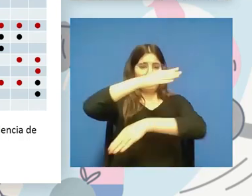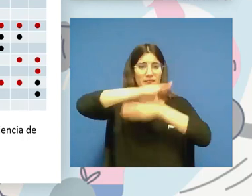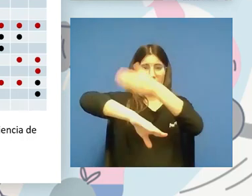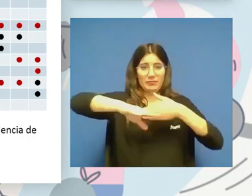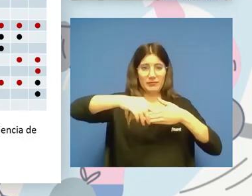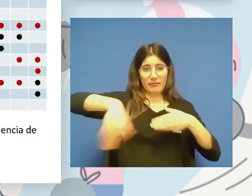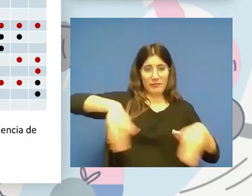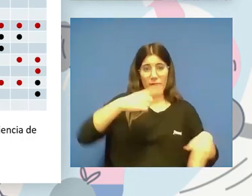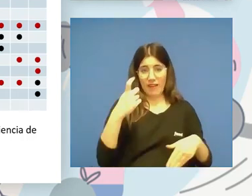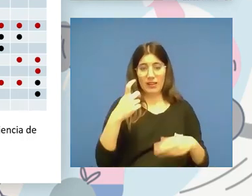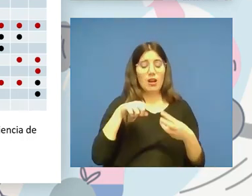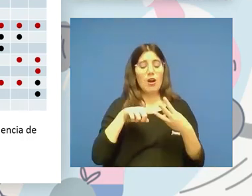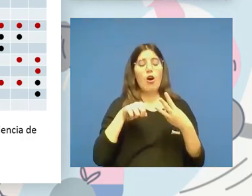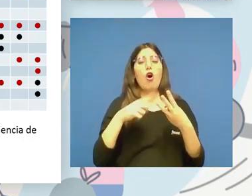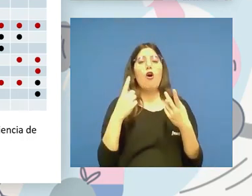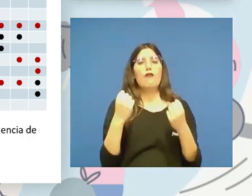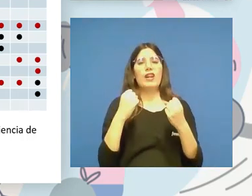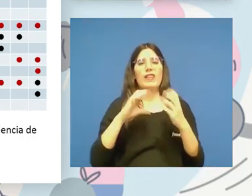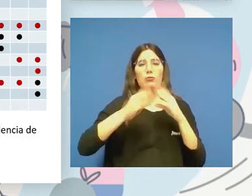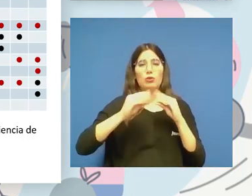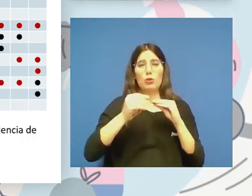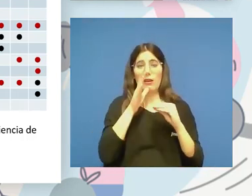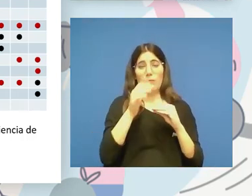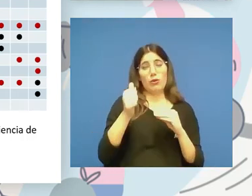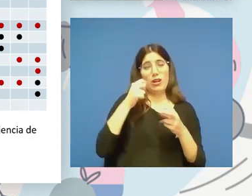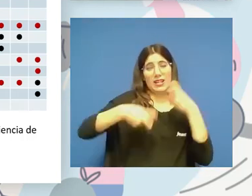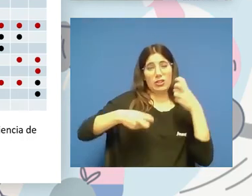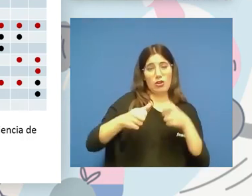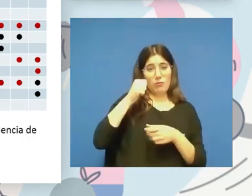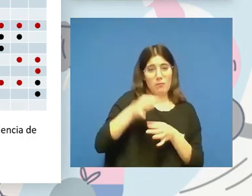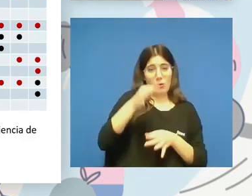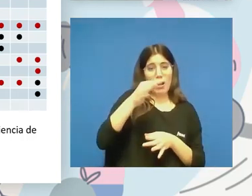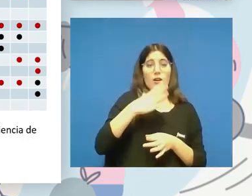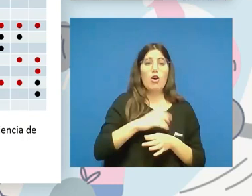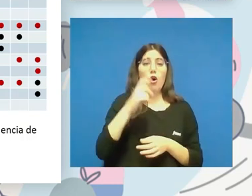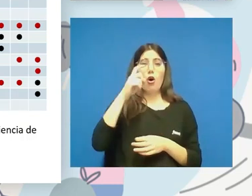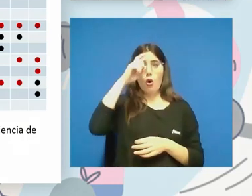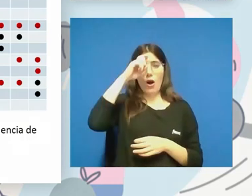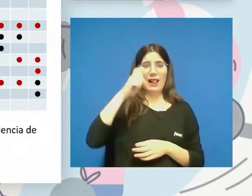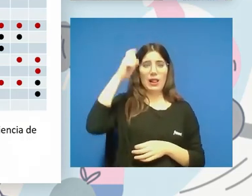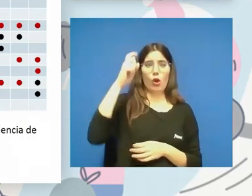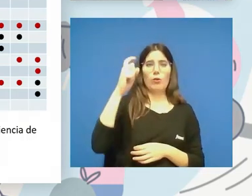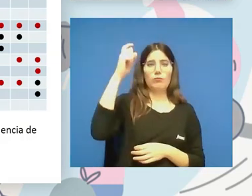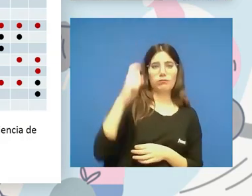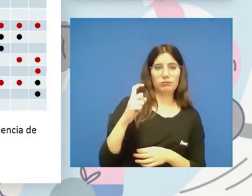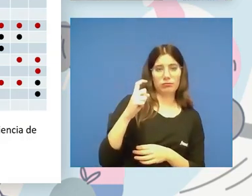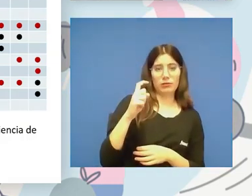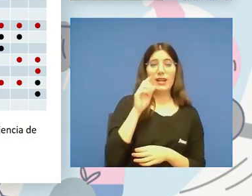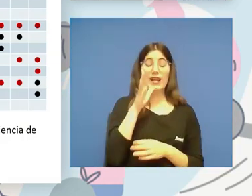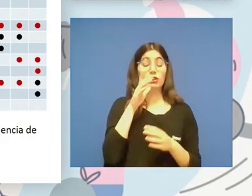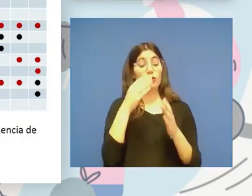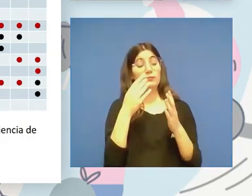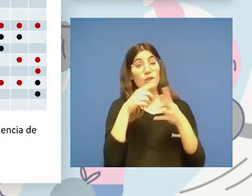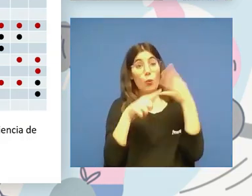fuerza muscular, como puede ser una lesión modular, déficit de rango de movimiento, corta estatura o diferencia de longitud de piernas. Eso va a cambiar. En el